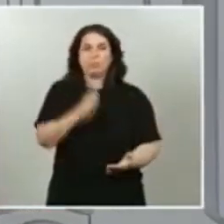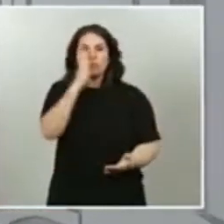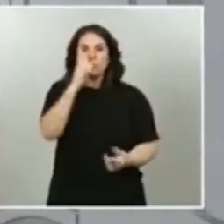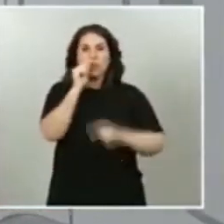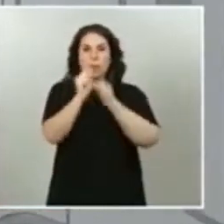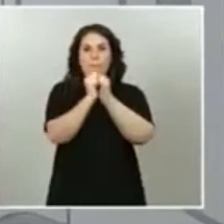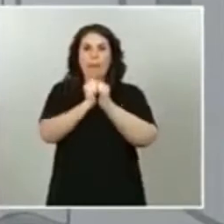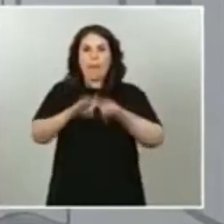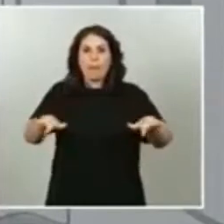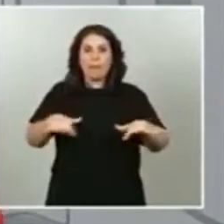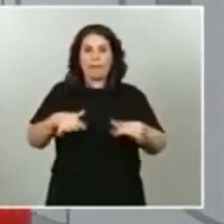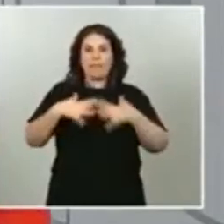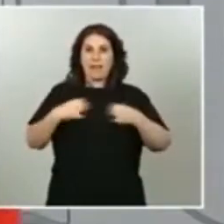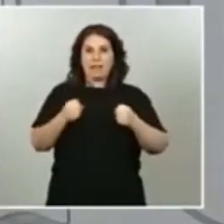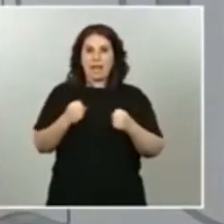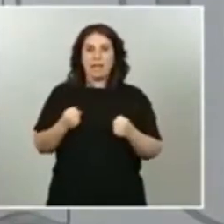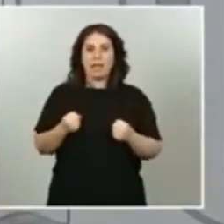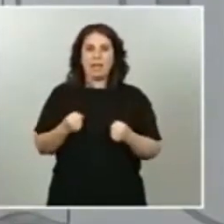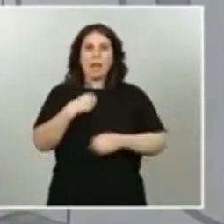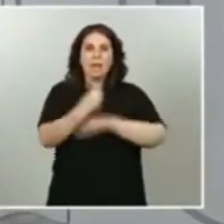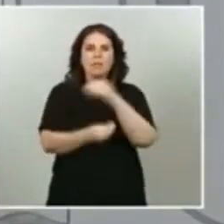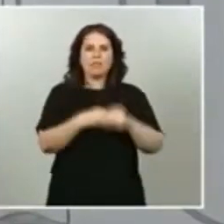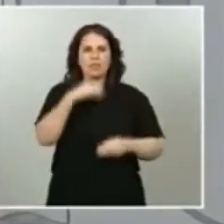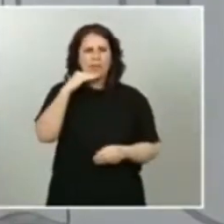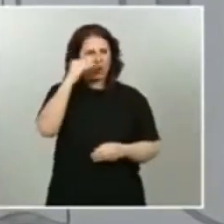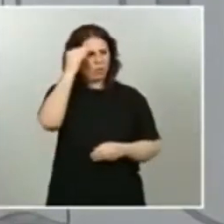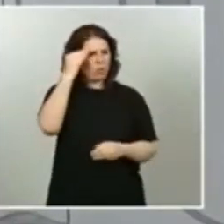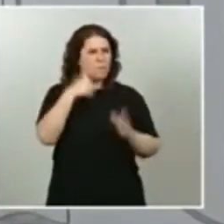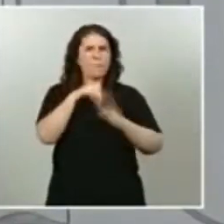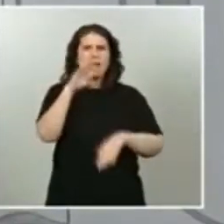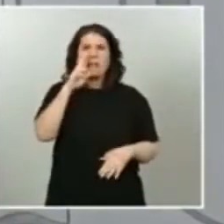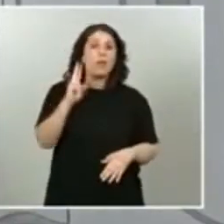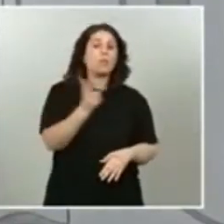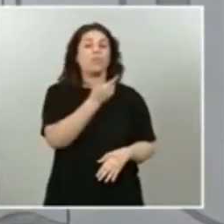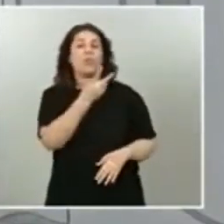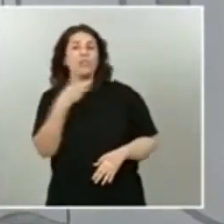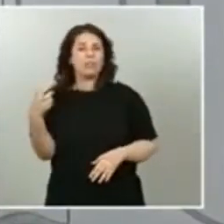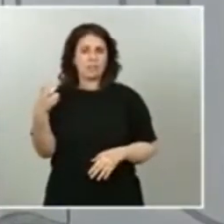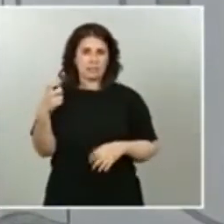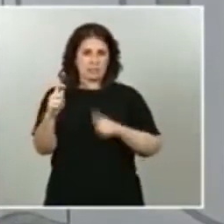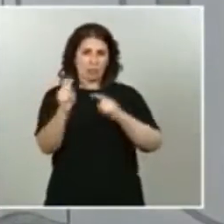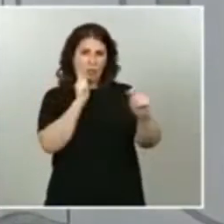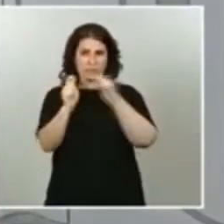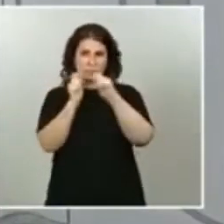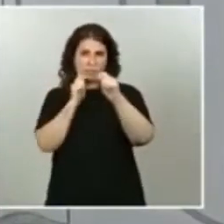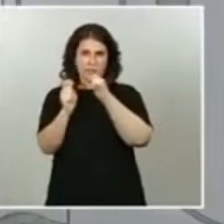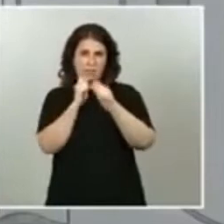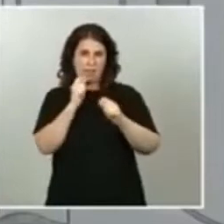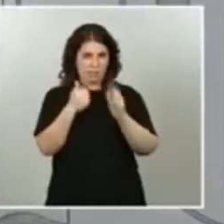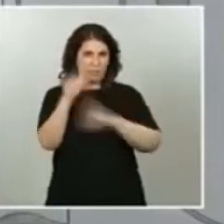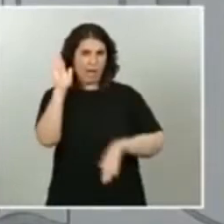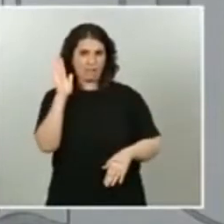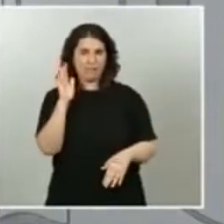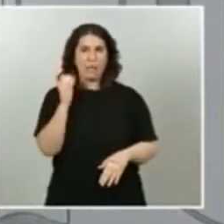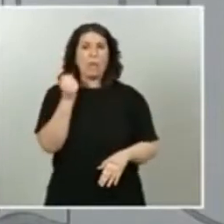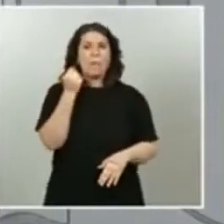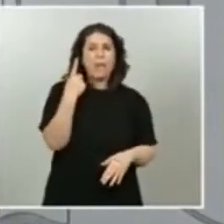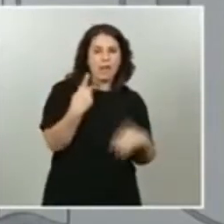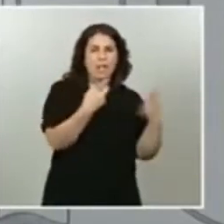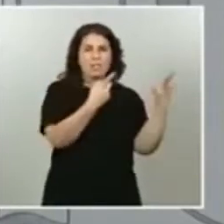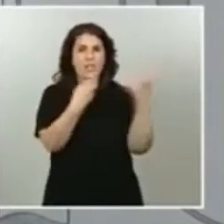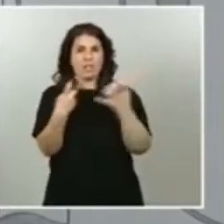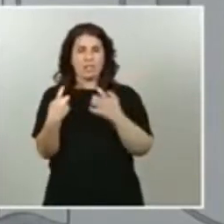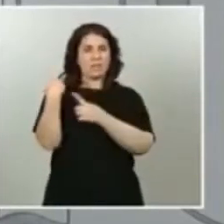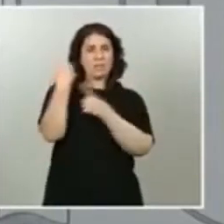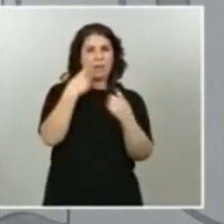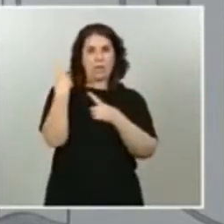hemos convocado más de 200, creo recordar, ruedas de prensa. Nos hemos sometido a más de 1.600 preguntas de los